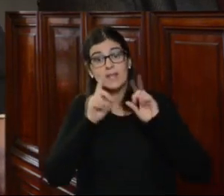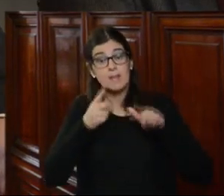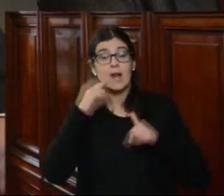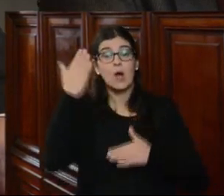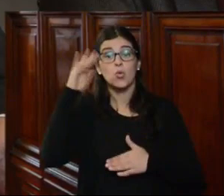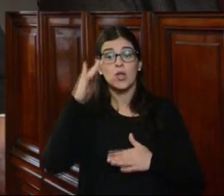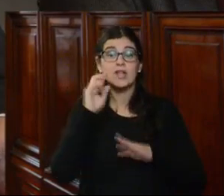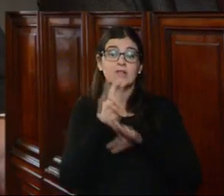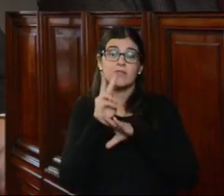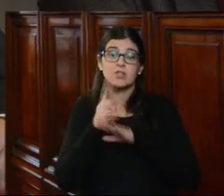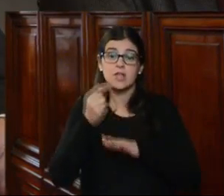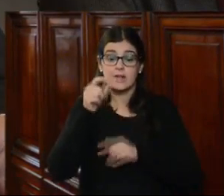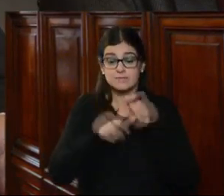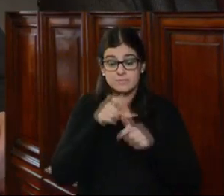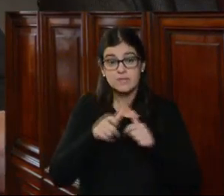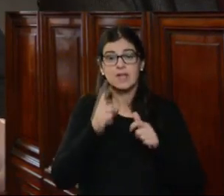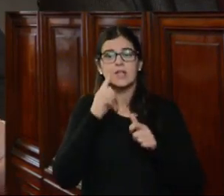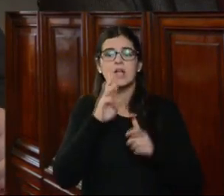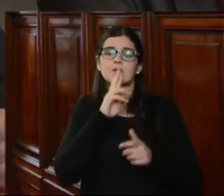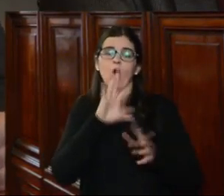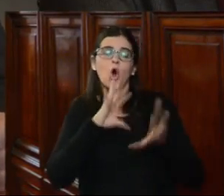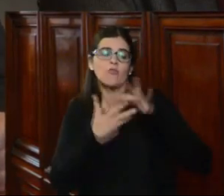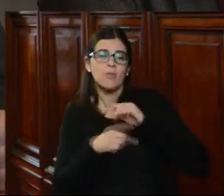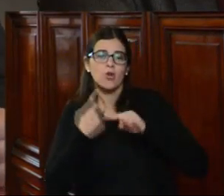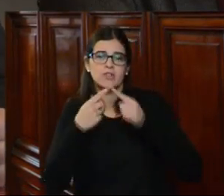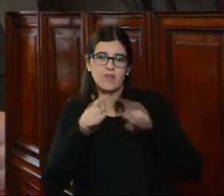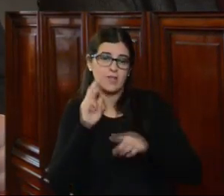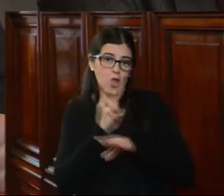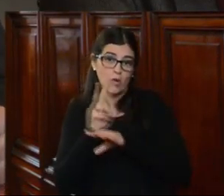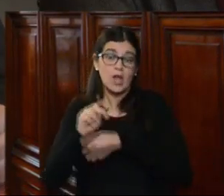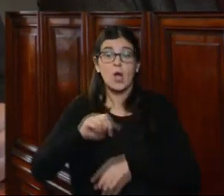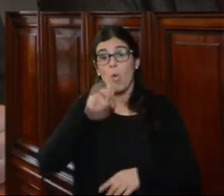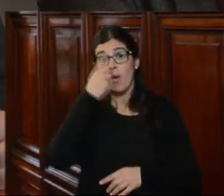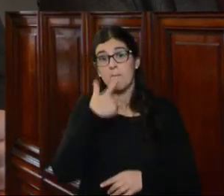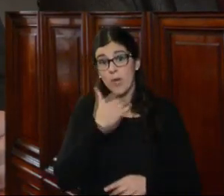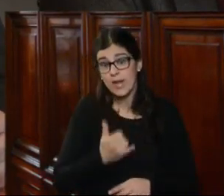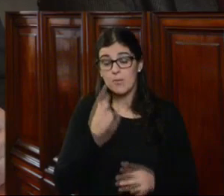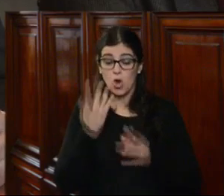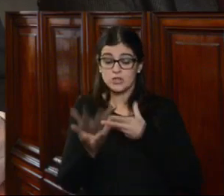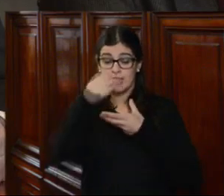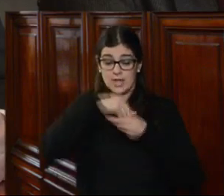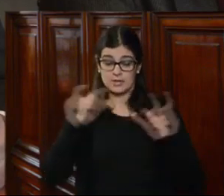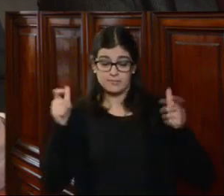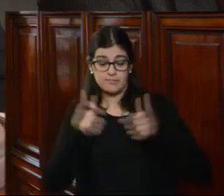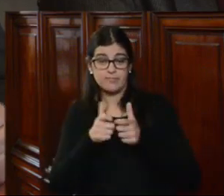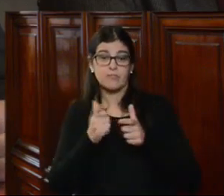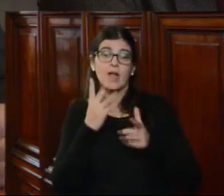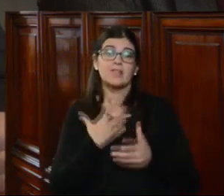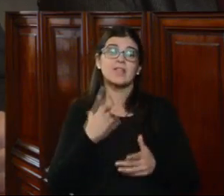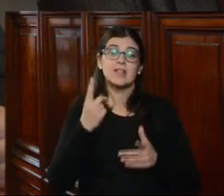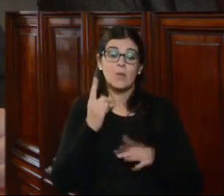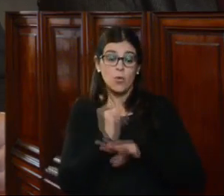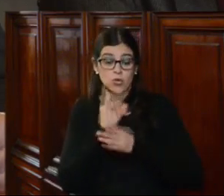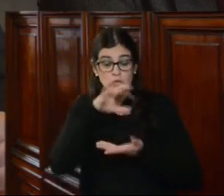autoridades, las defensorías del pueblo responden a otras formas de control. En el caso de Uruguay, los integrantes del Consejo Directivo de la institución